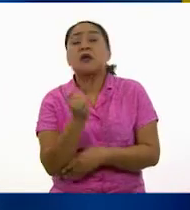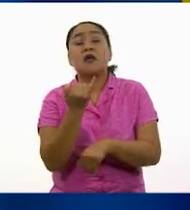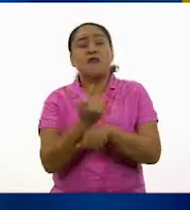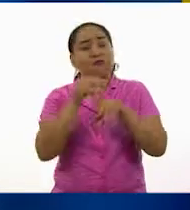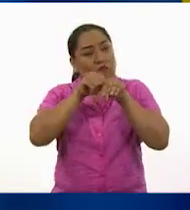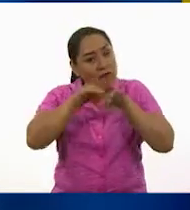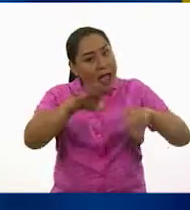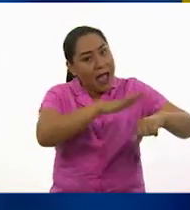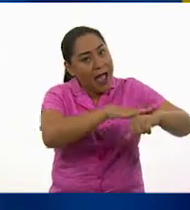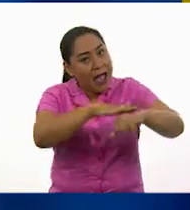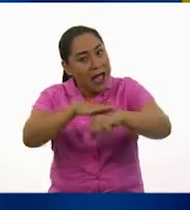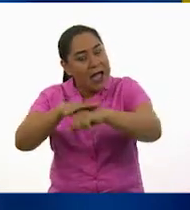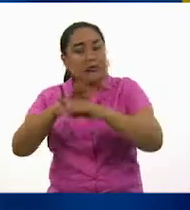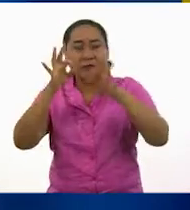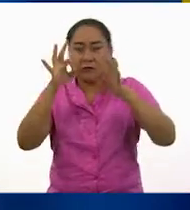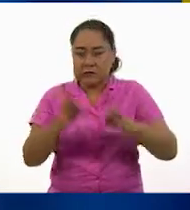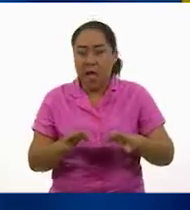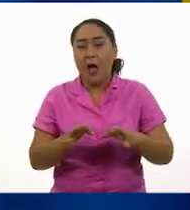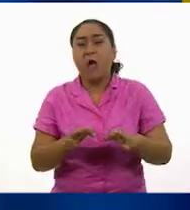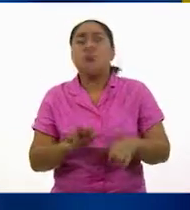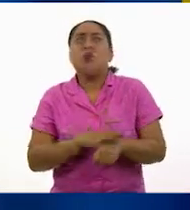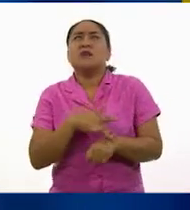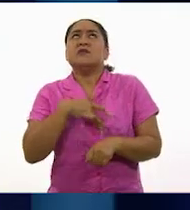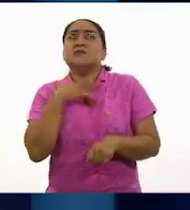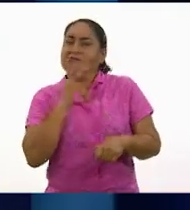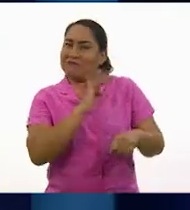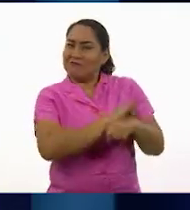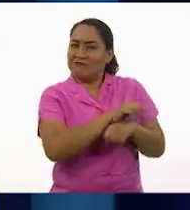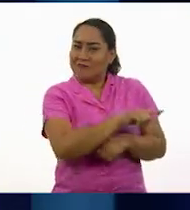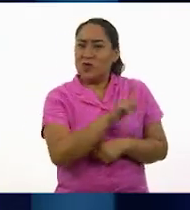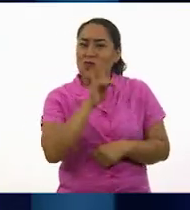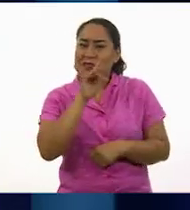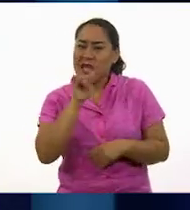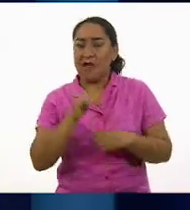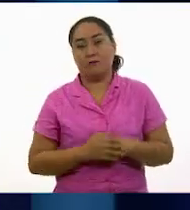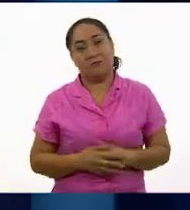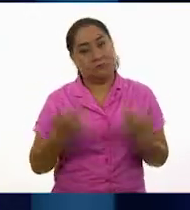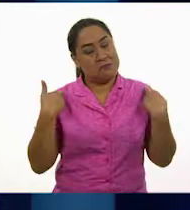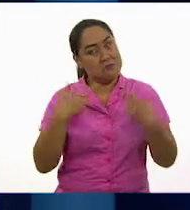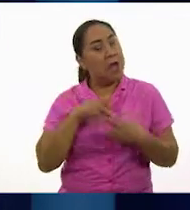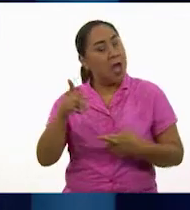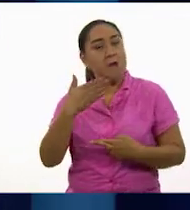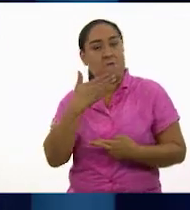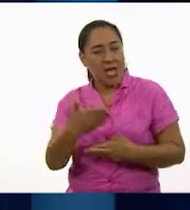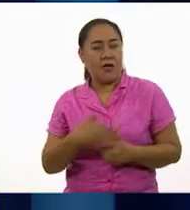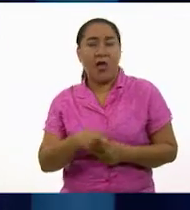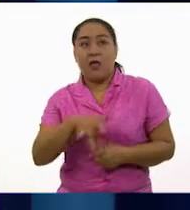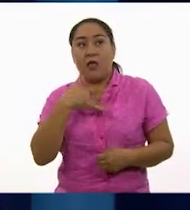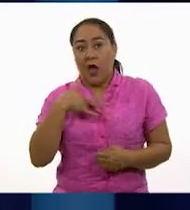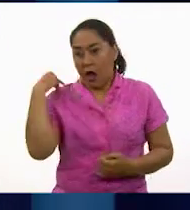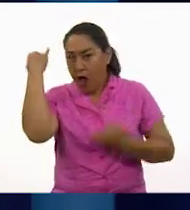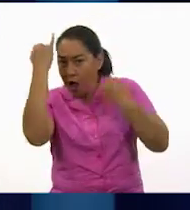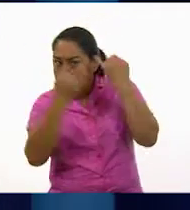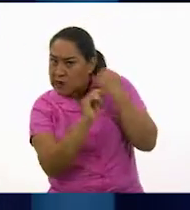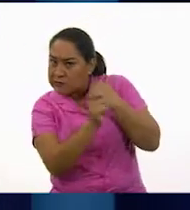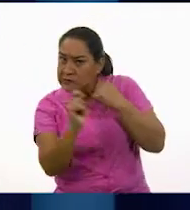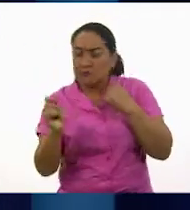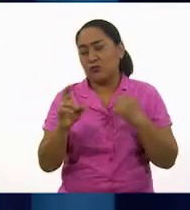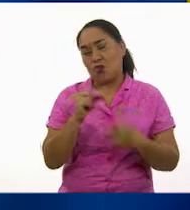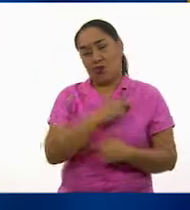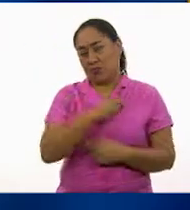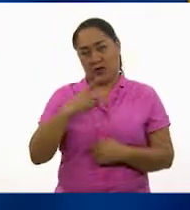adecuada ya que sintió empatía por ella. Pues bien hecho, debemos deshacer los estereotipos y prejuicios.